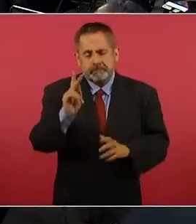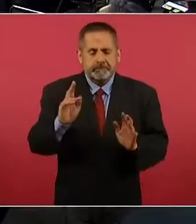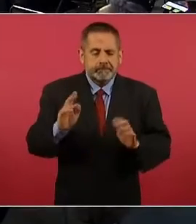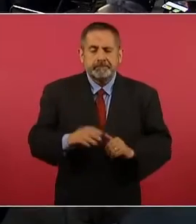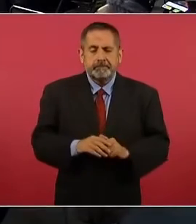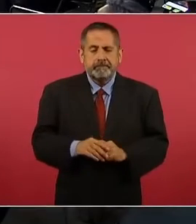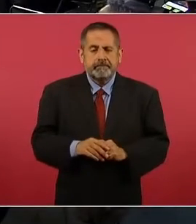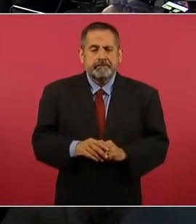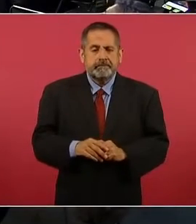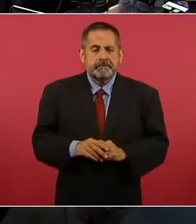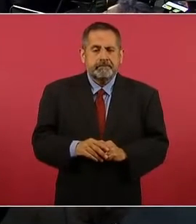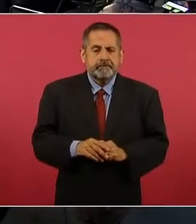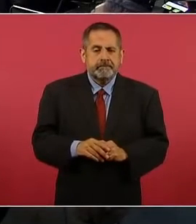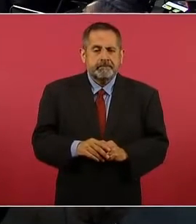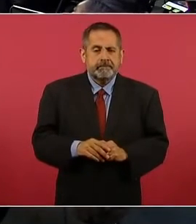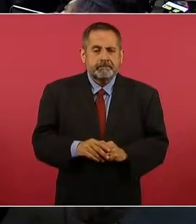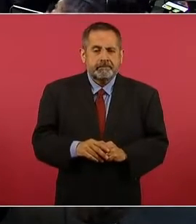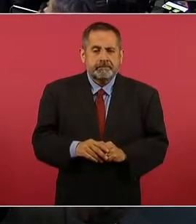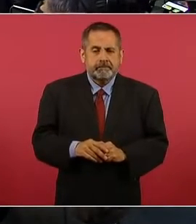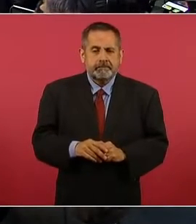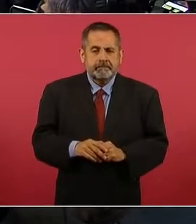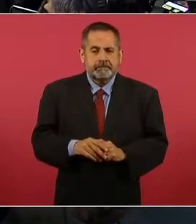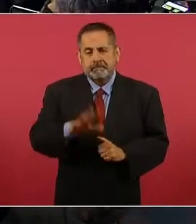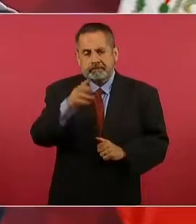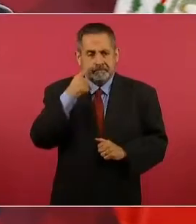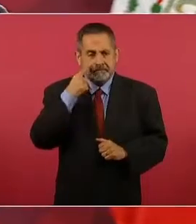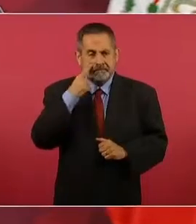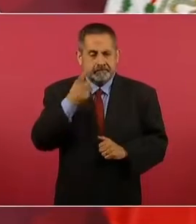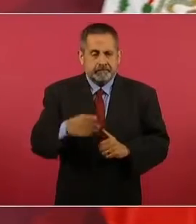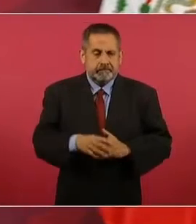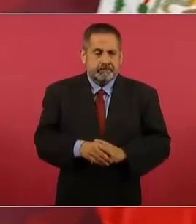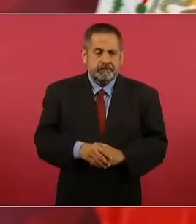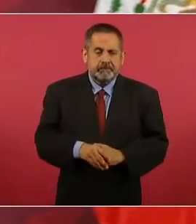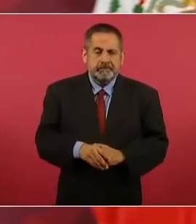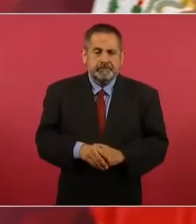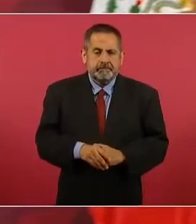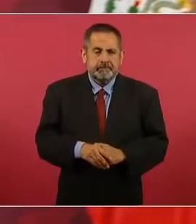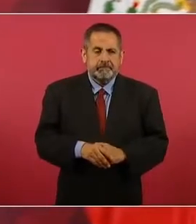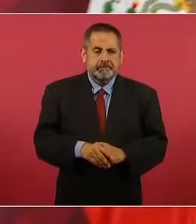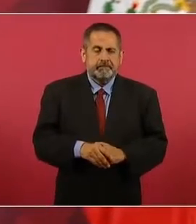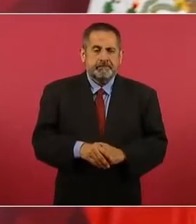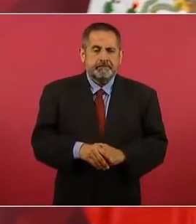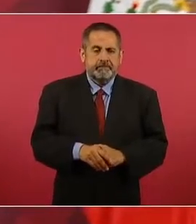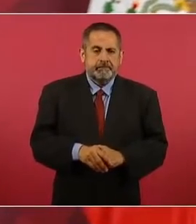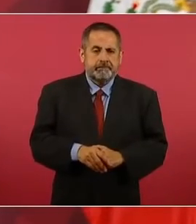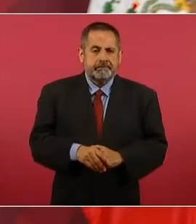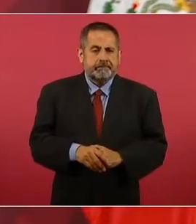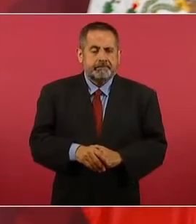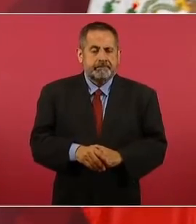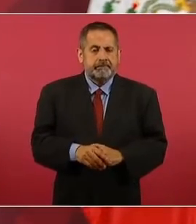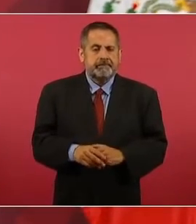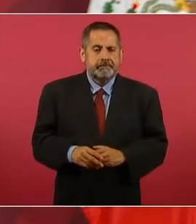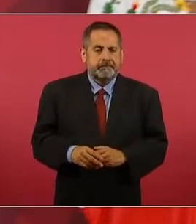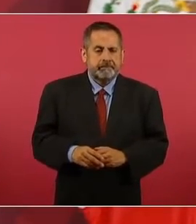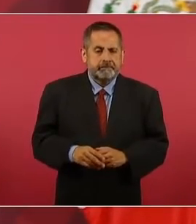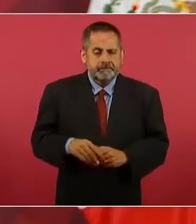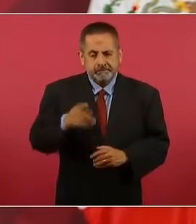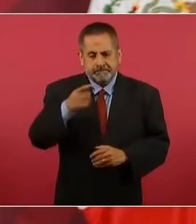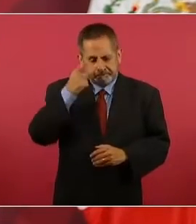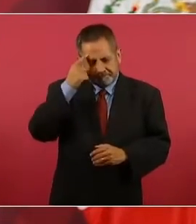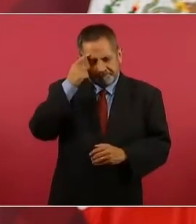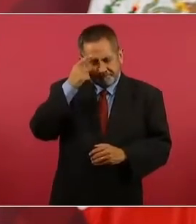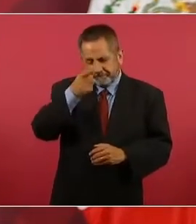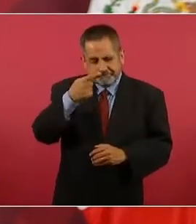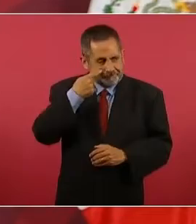fíjense la mentalidad